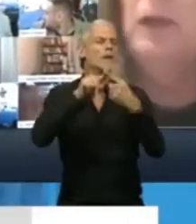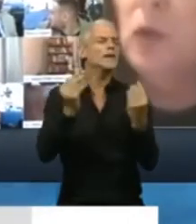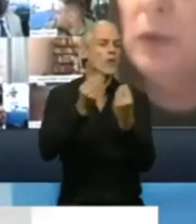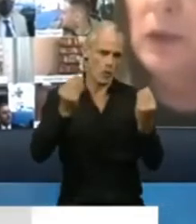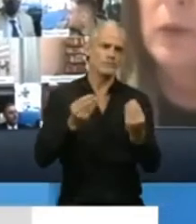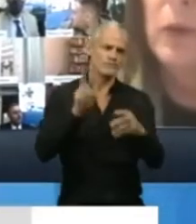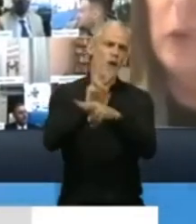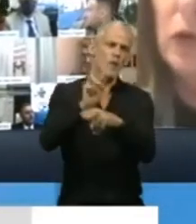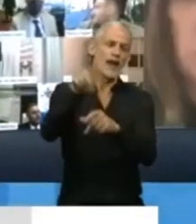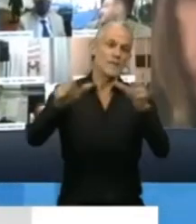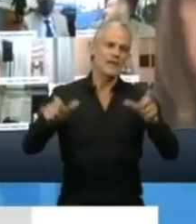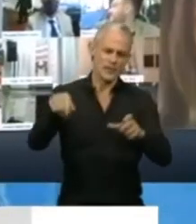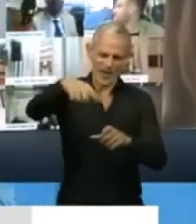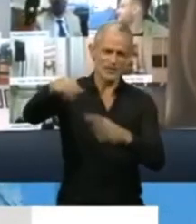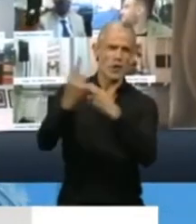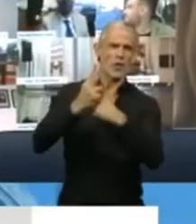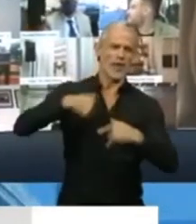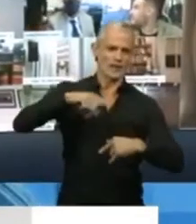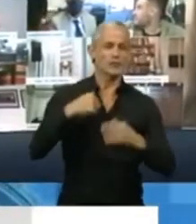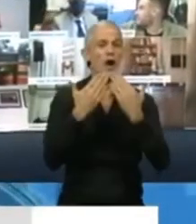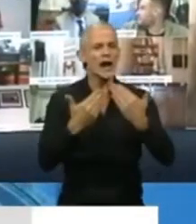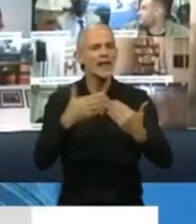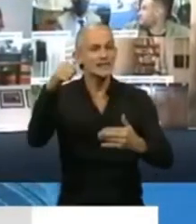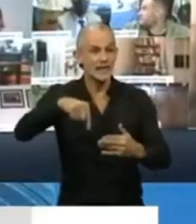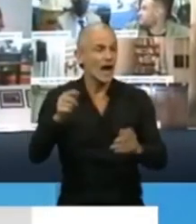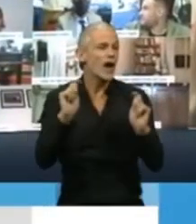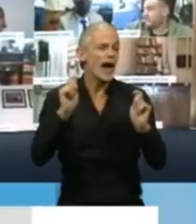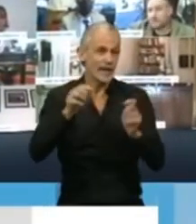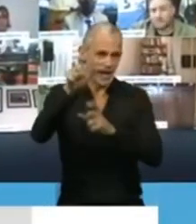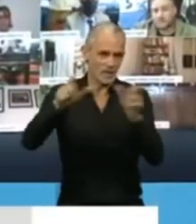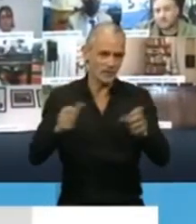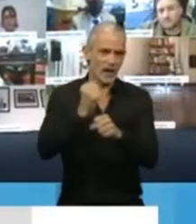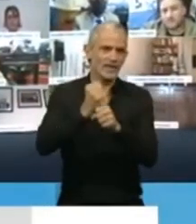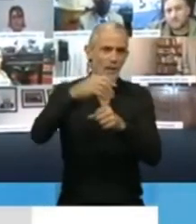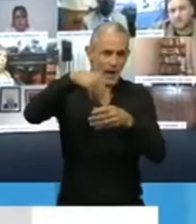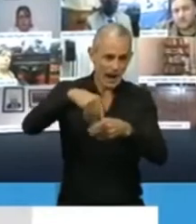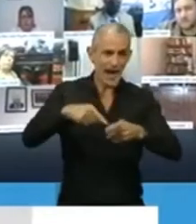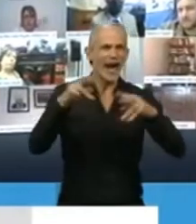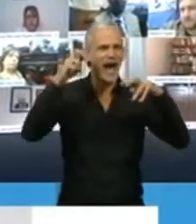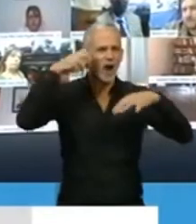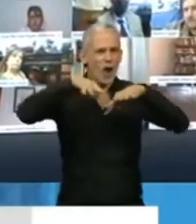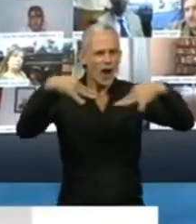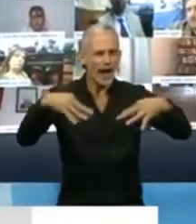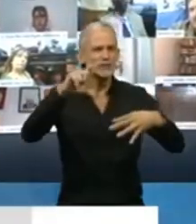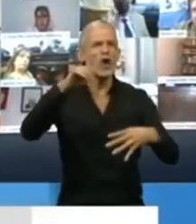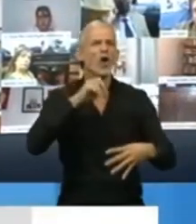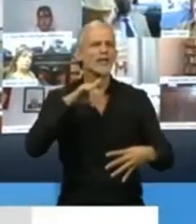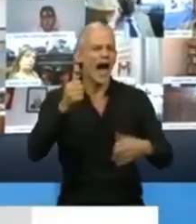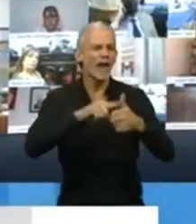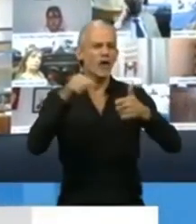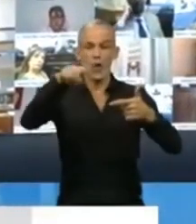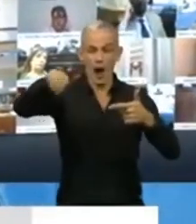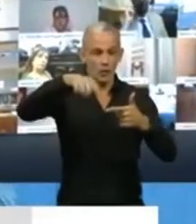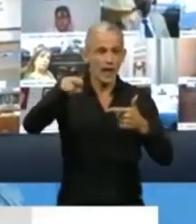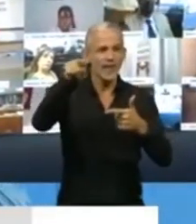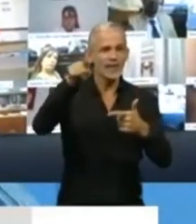de cuidar a quienes nos cuidan. Quiero agradecer en este momento a los trabajadores de la casa, a Manuel Cotado, a usted en el